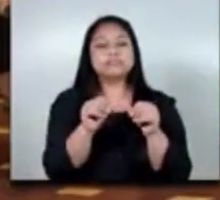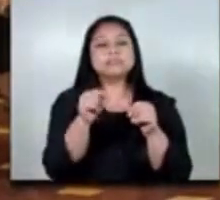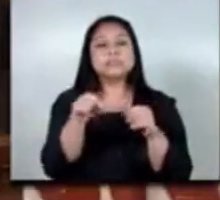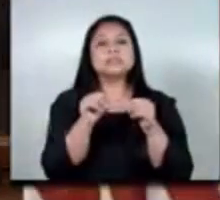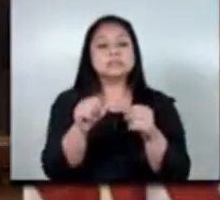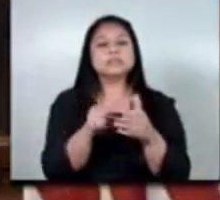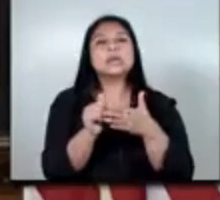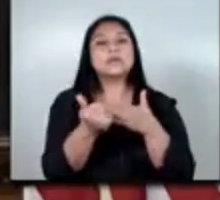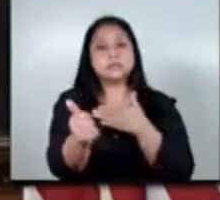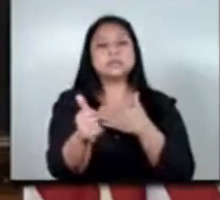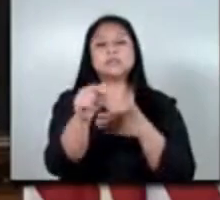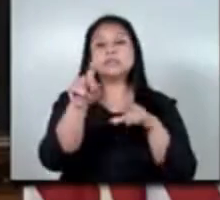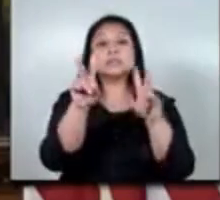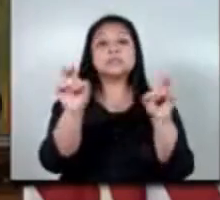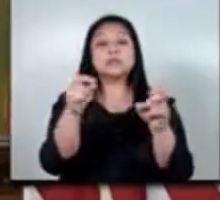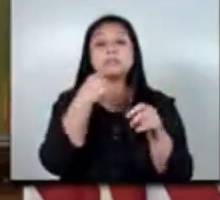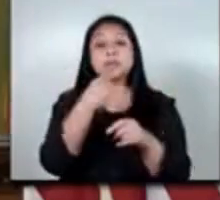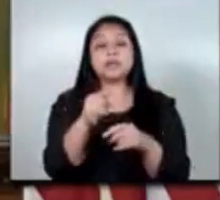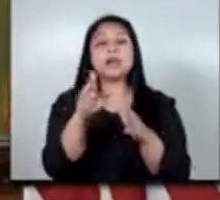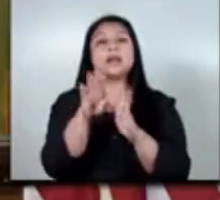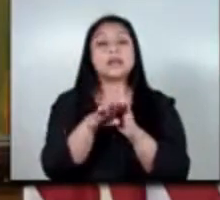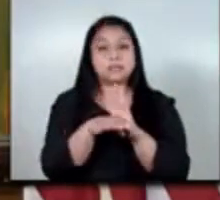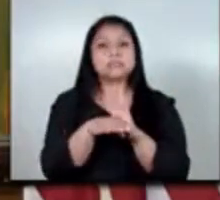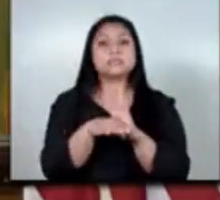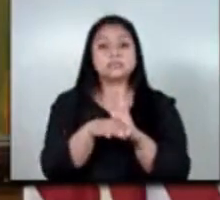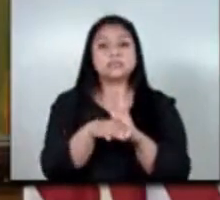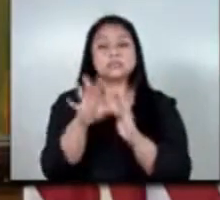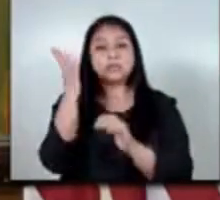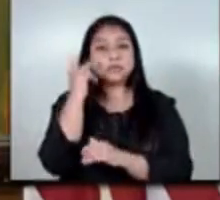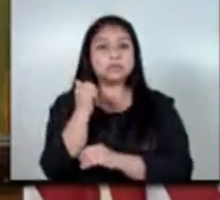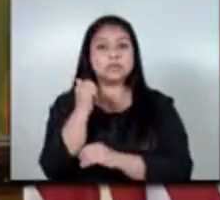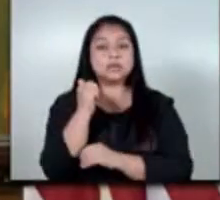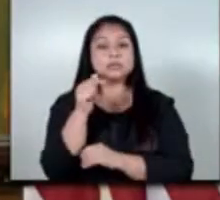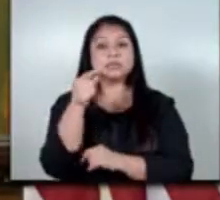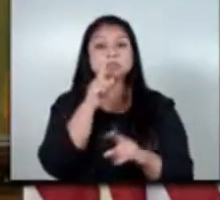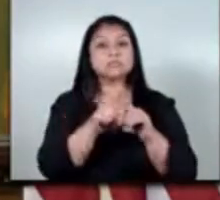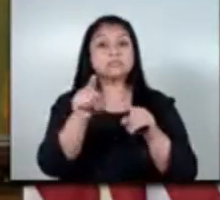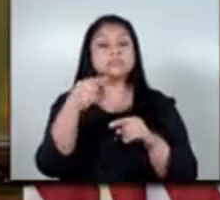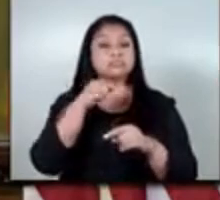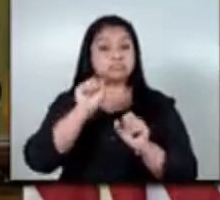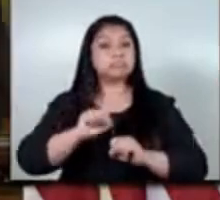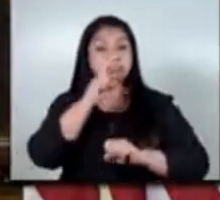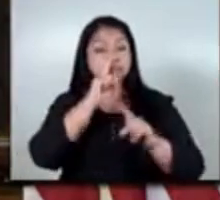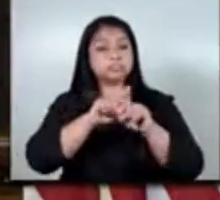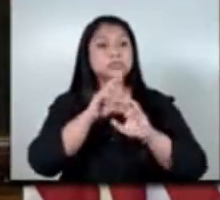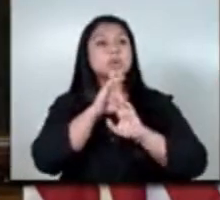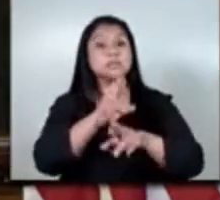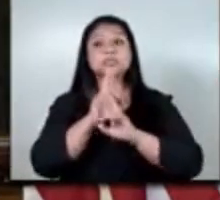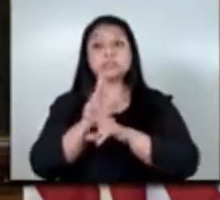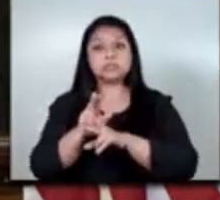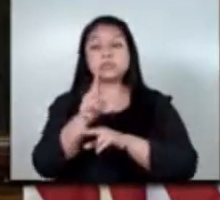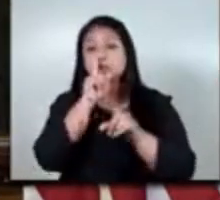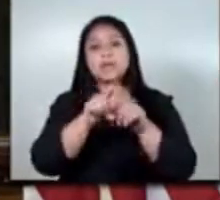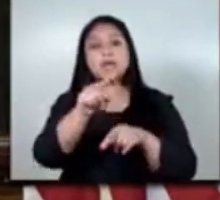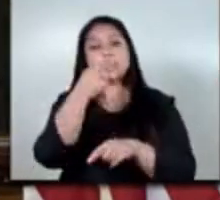es el tema de la reducción de días en el cual nosotros podíamos dar una respuesta ahí también quiero